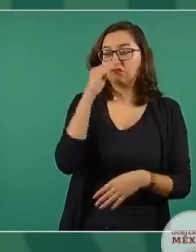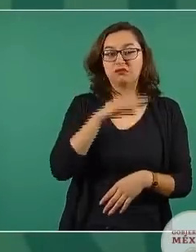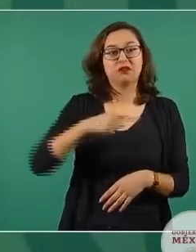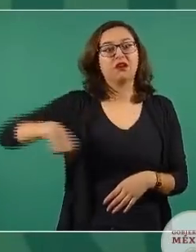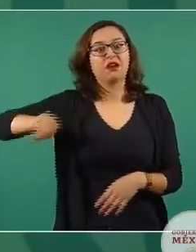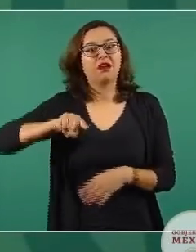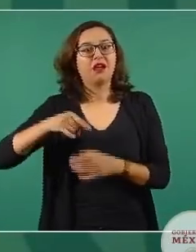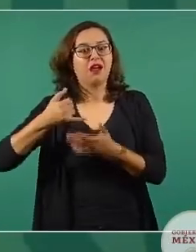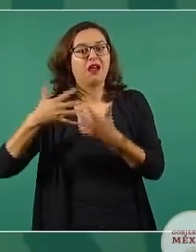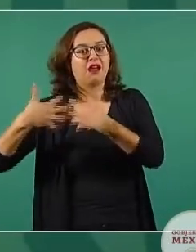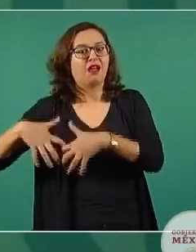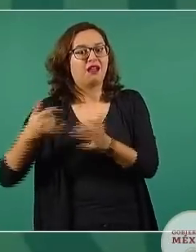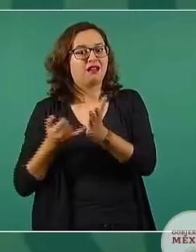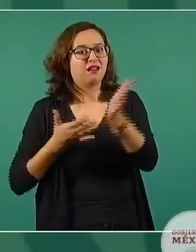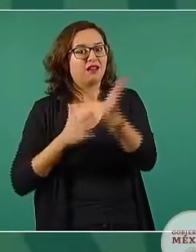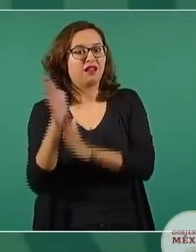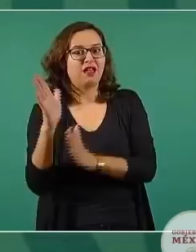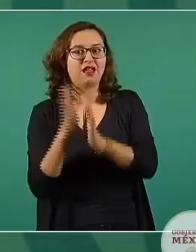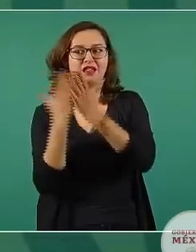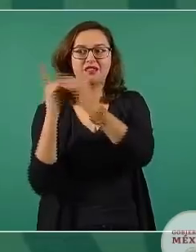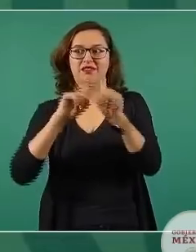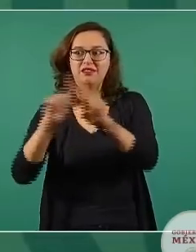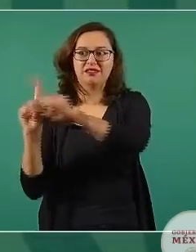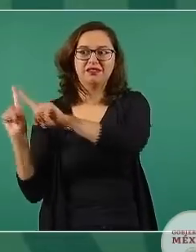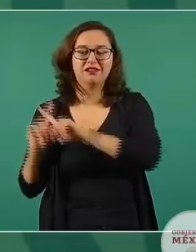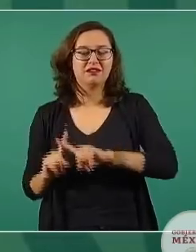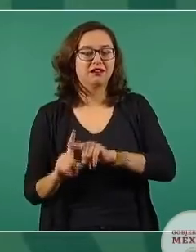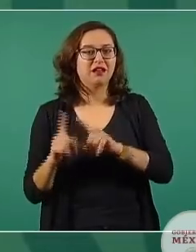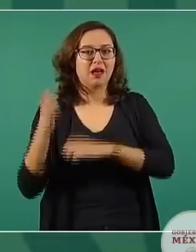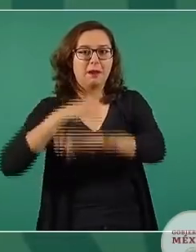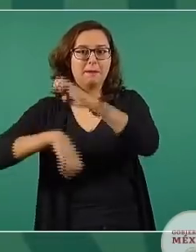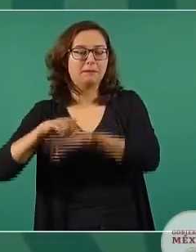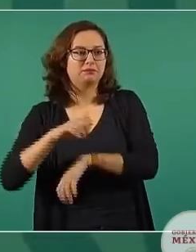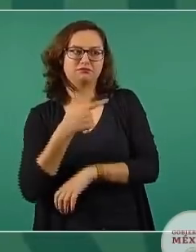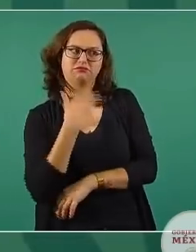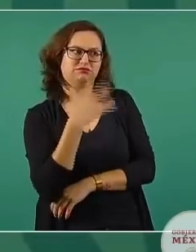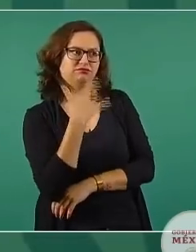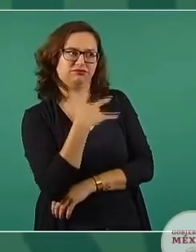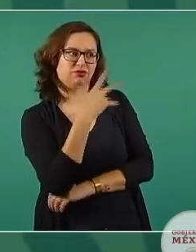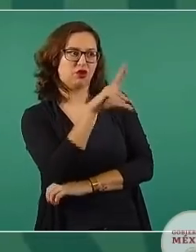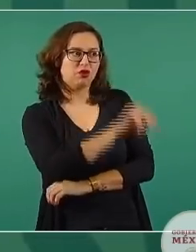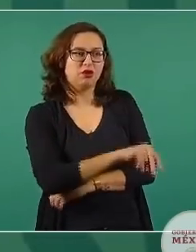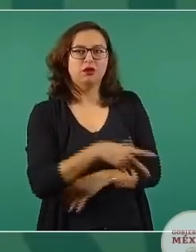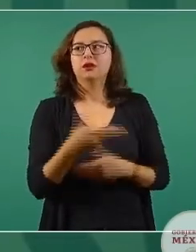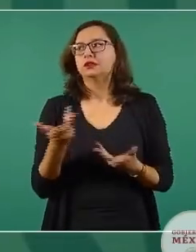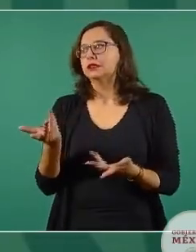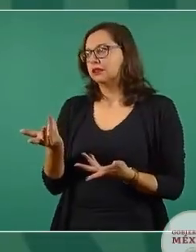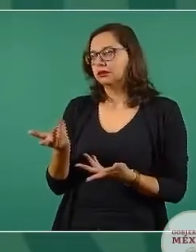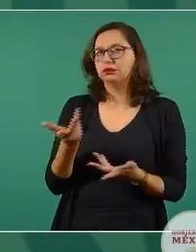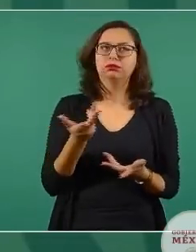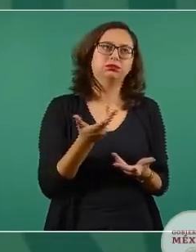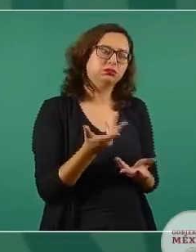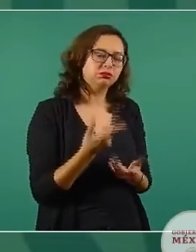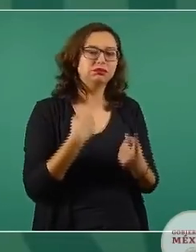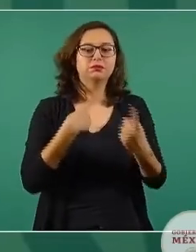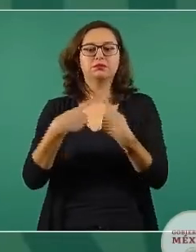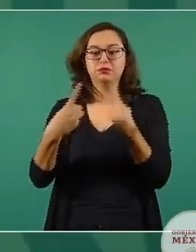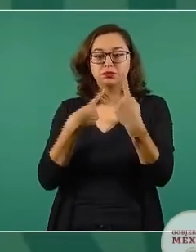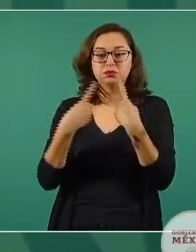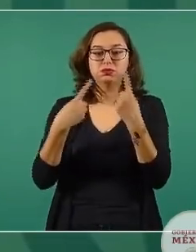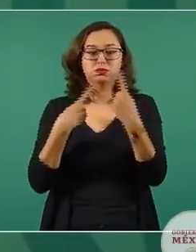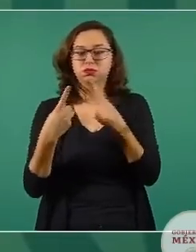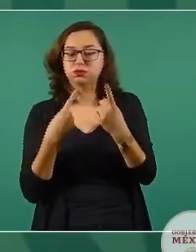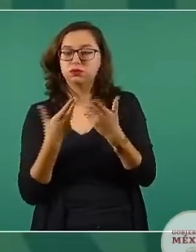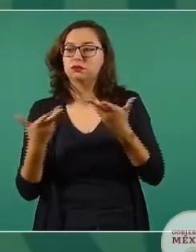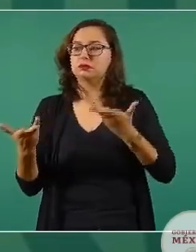a partir de lo que había en el Fondo de Cultura, a partir de conversaciones con autores que